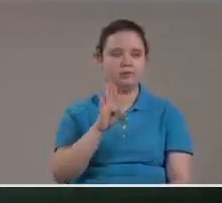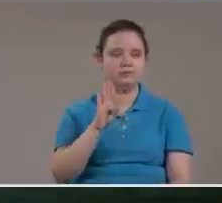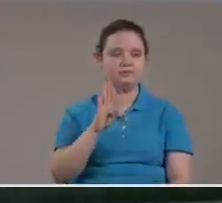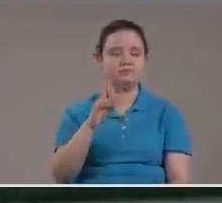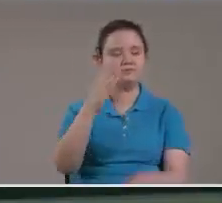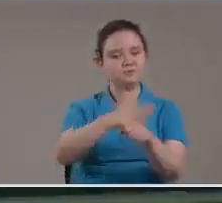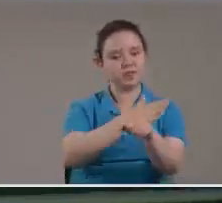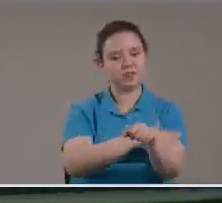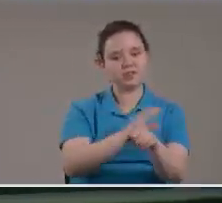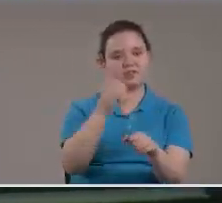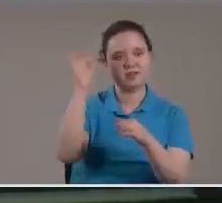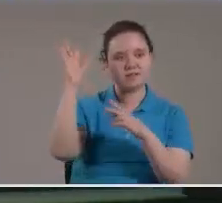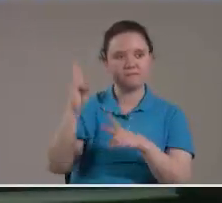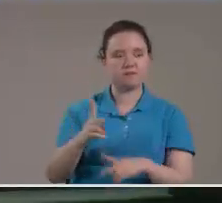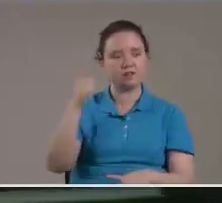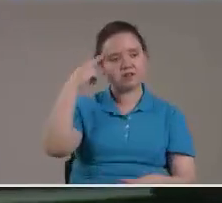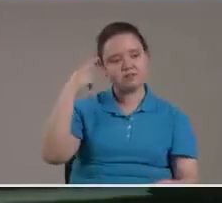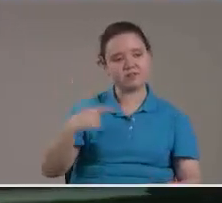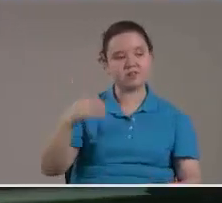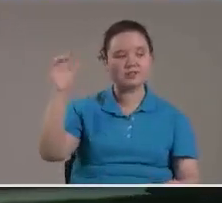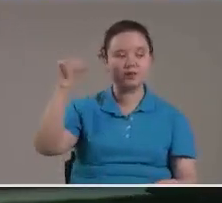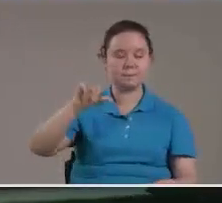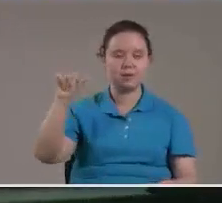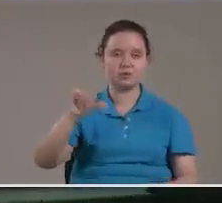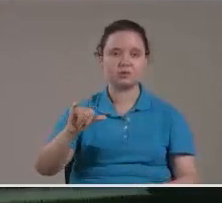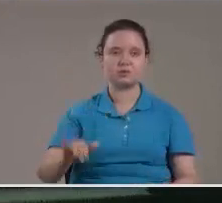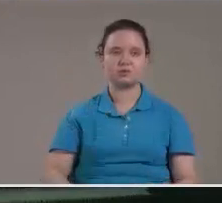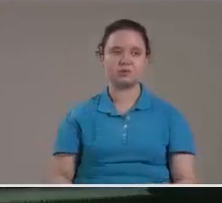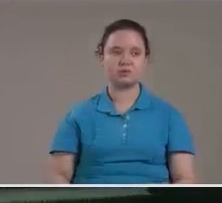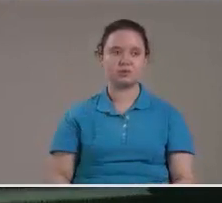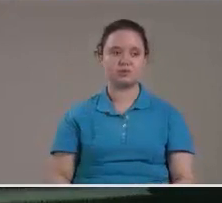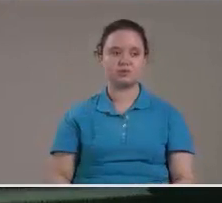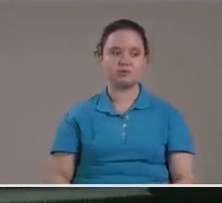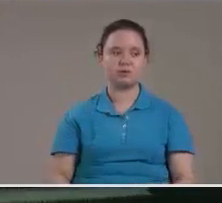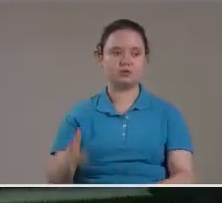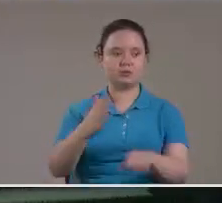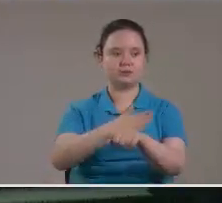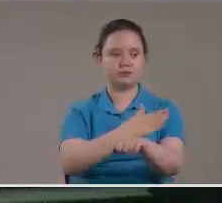Antes que vengan Los días malos Perdón Antes que venga La tribulación